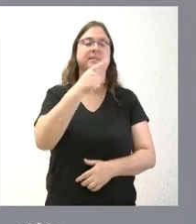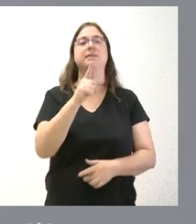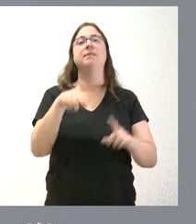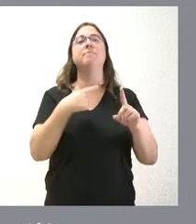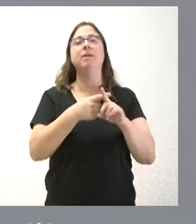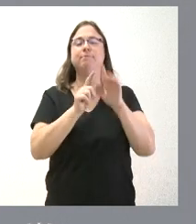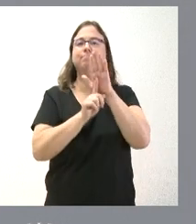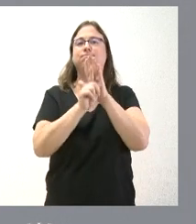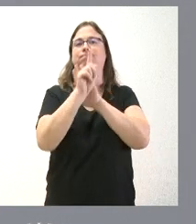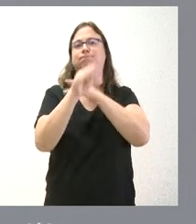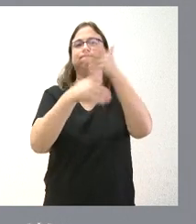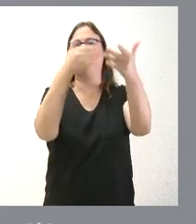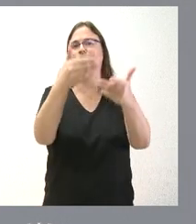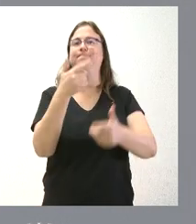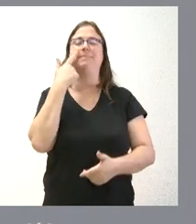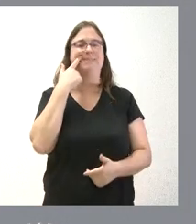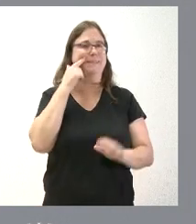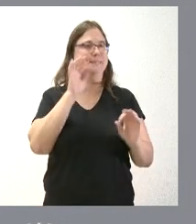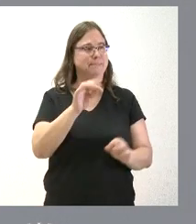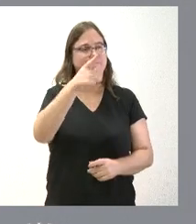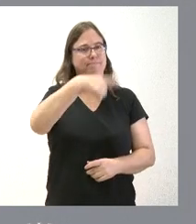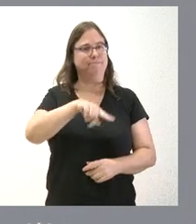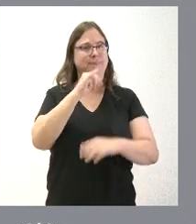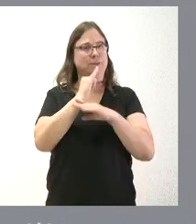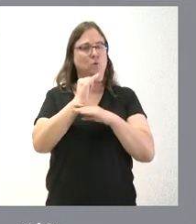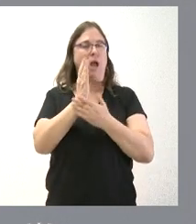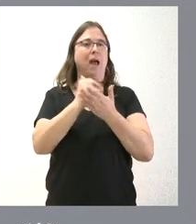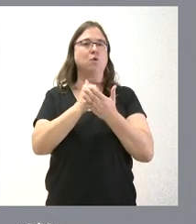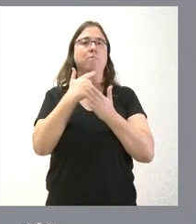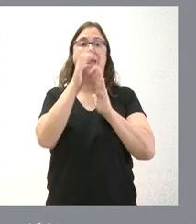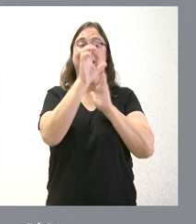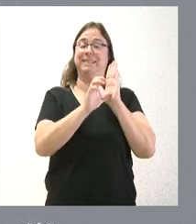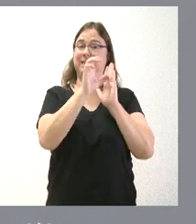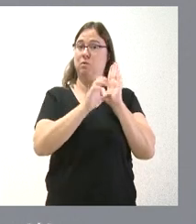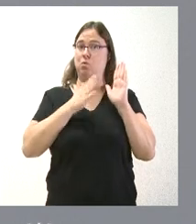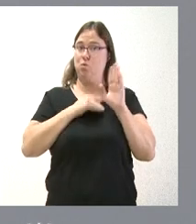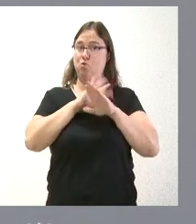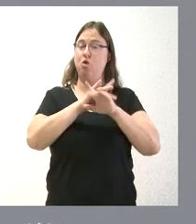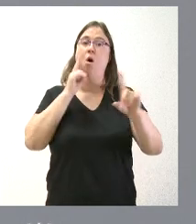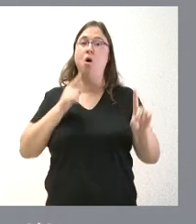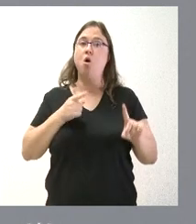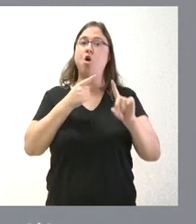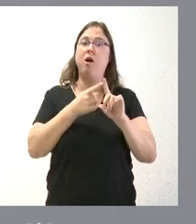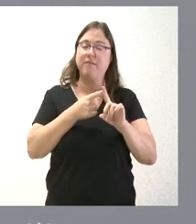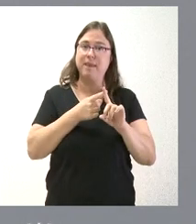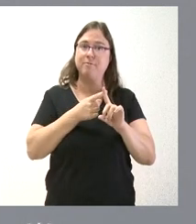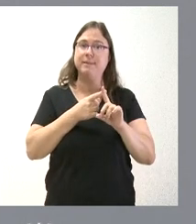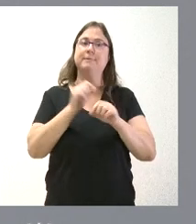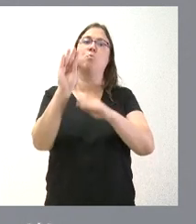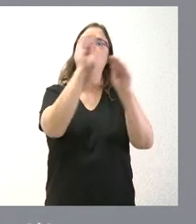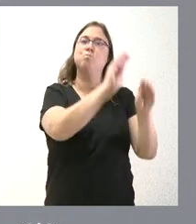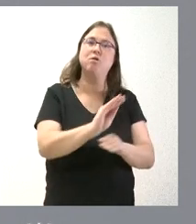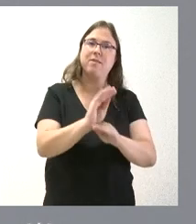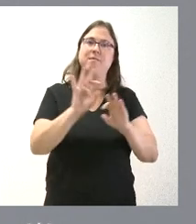avanzar en lo que ya señala nuestro Estatuto de Autonomía de Castilla y León, que tiene como objetivo, entre otros, la protección